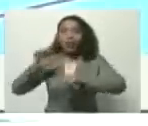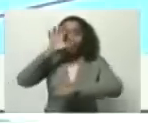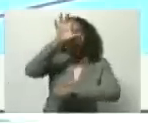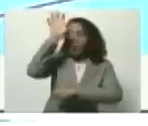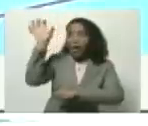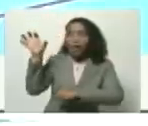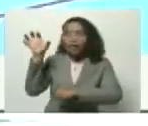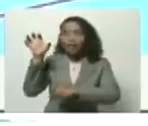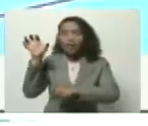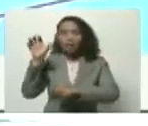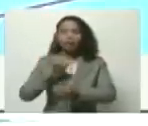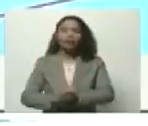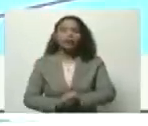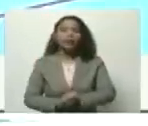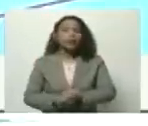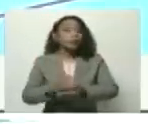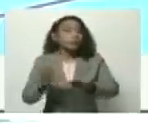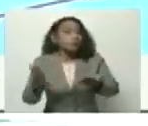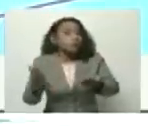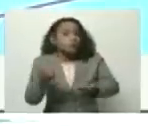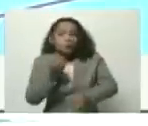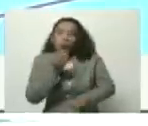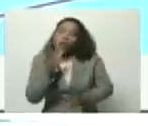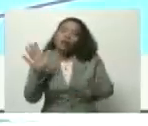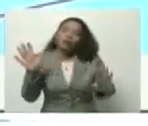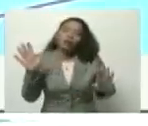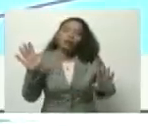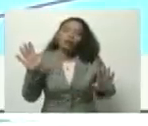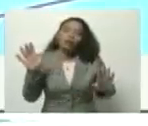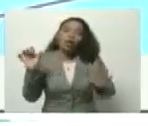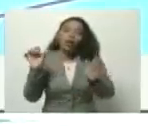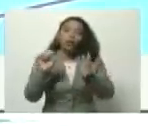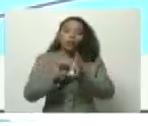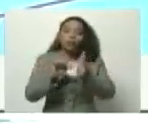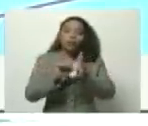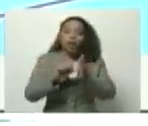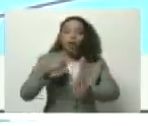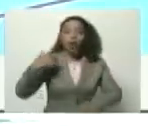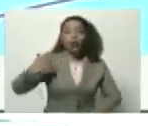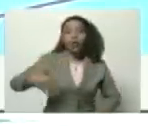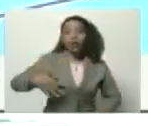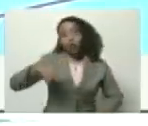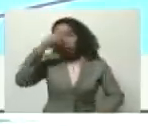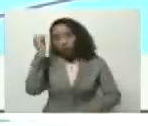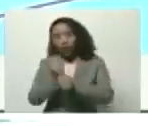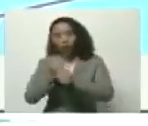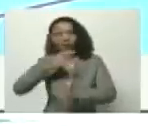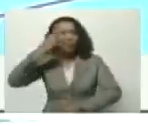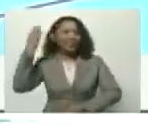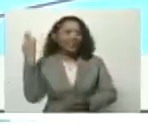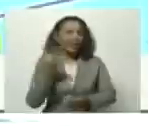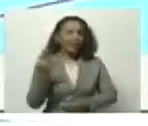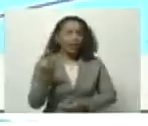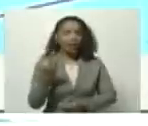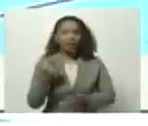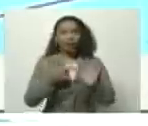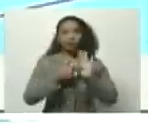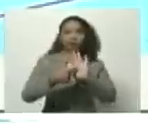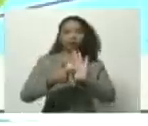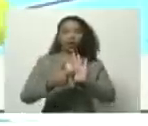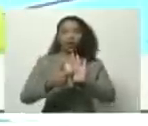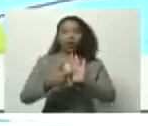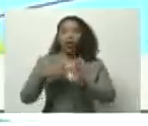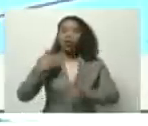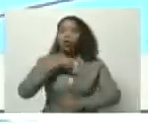nuestra región, que es, bueno, donde los derechos de los trabajadores han sido verdaderamente conculcados. Mientras